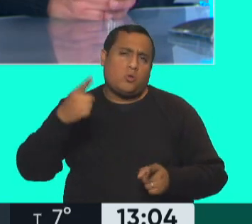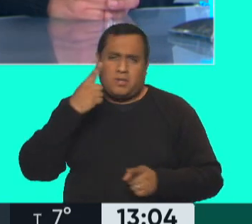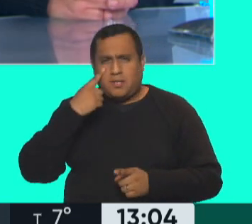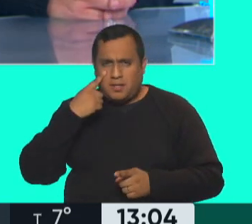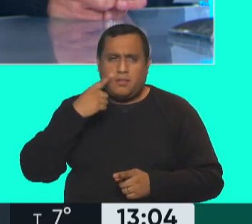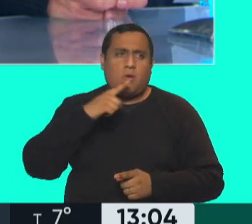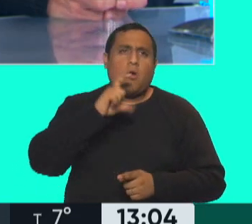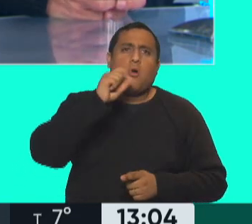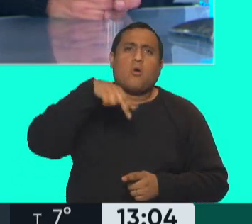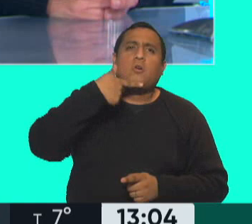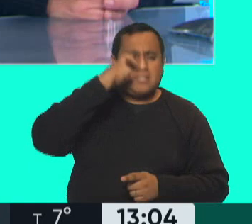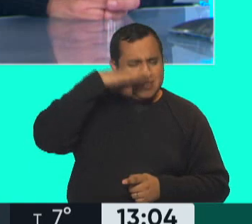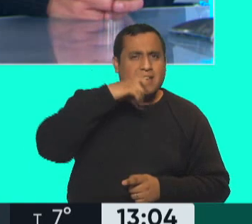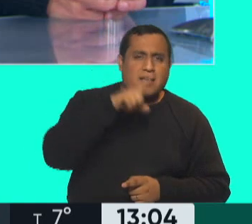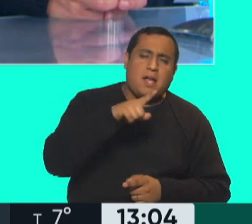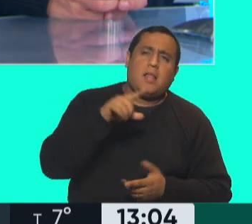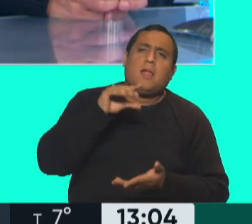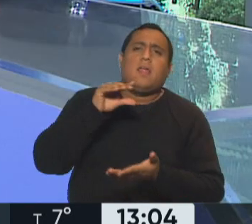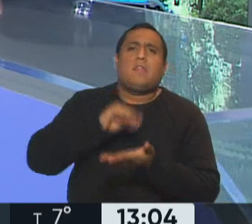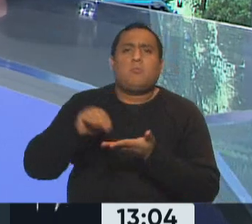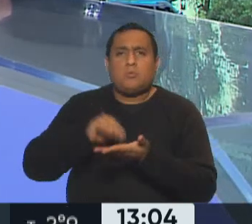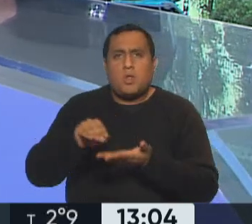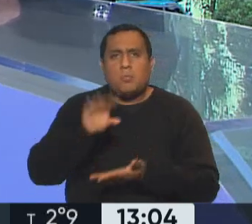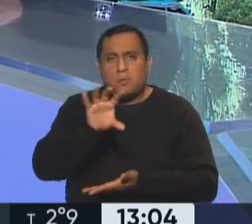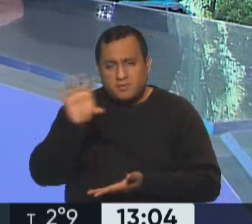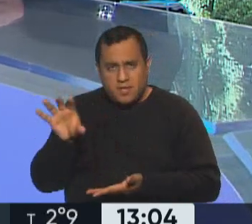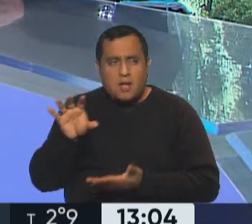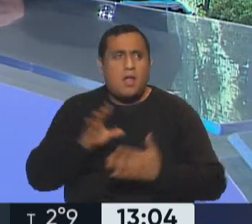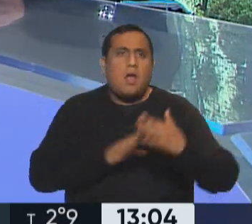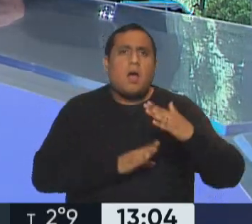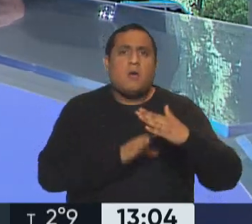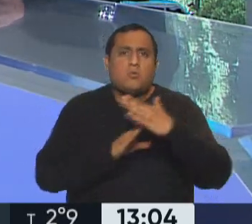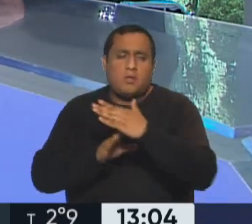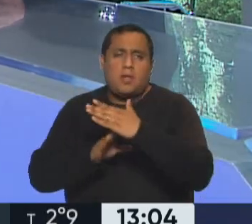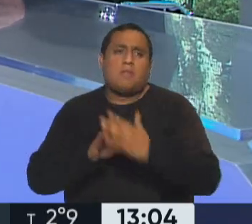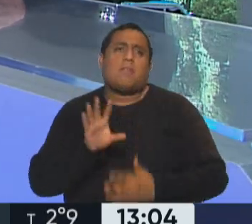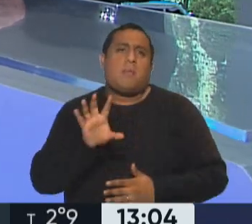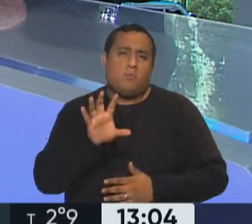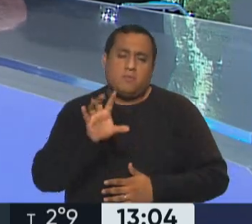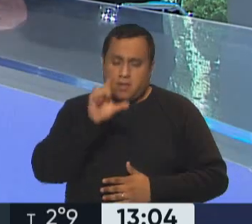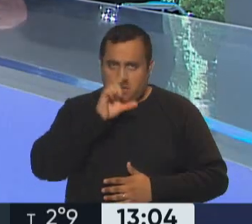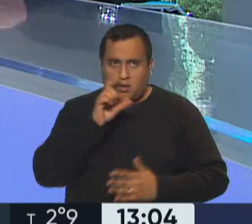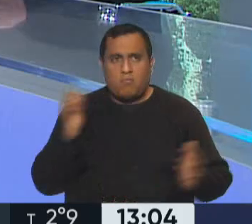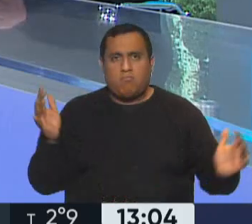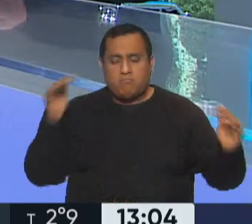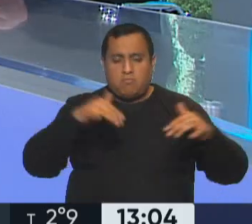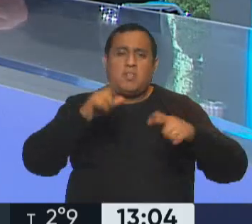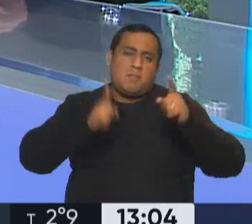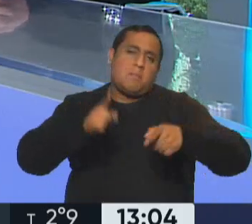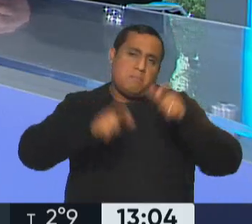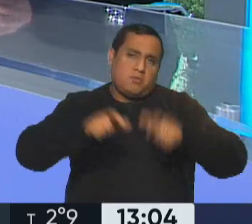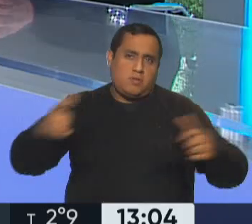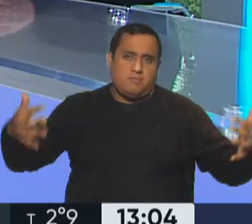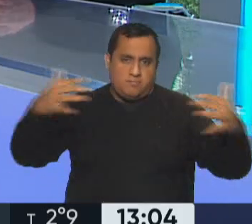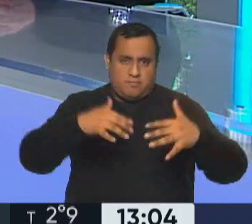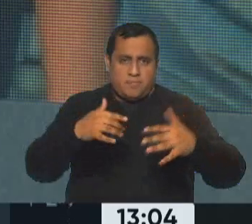concejales, diputados provinciales, muchas autoridades de toda la provincia que se hicieron presentes, y fundamentalmente la gente, por supuesto. Bueno,